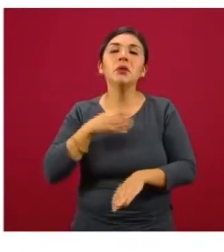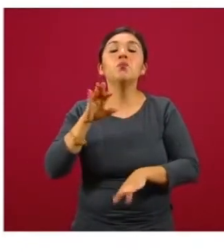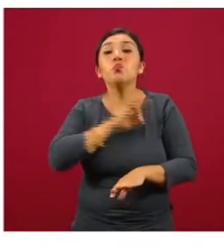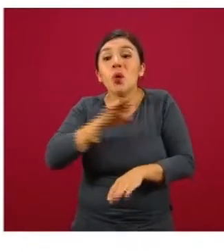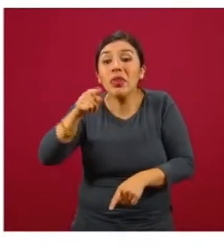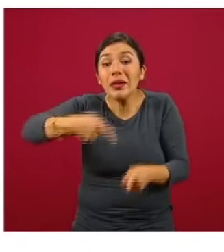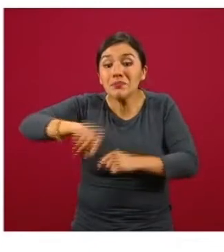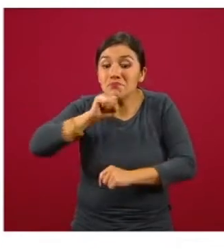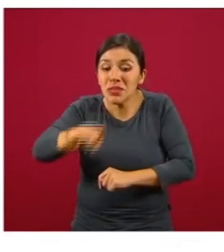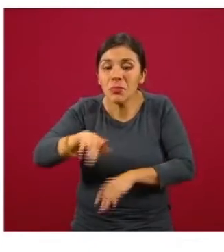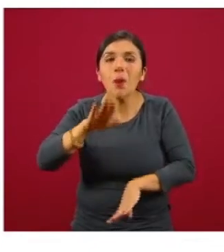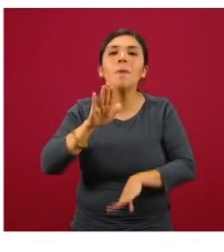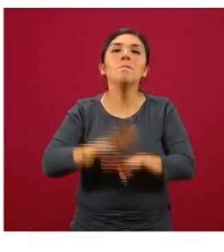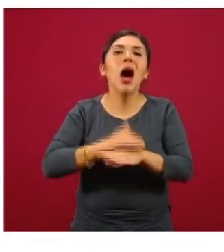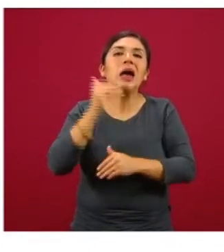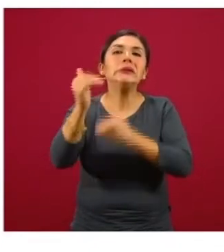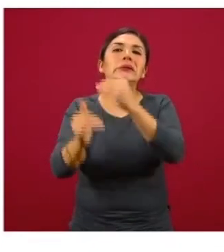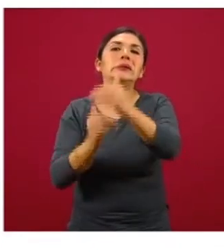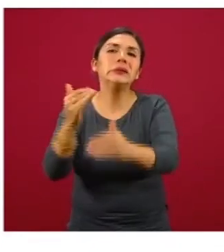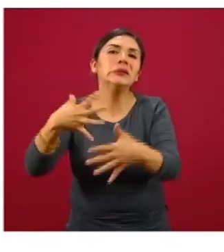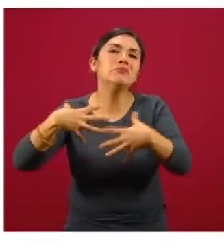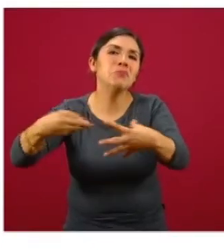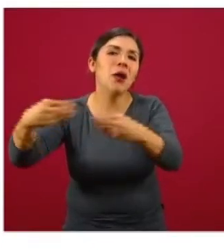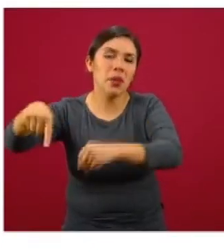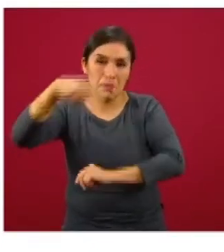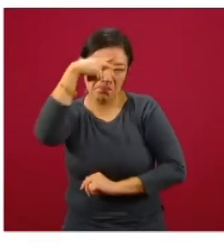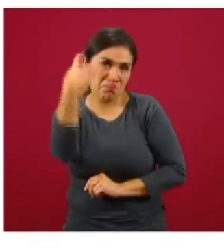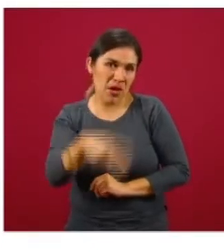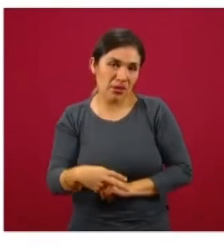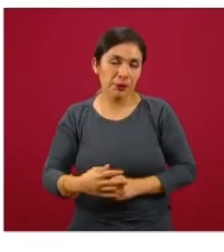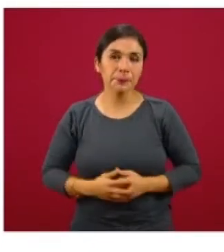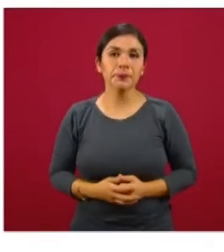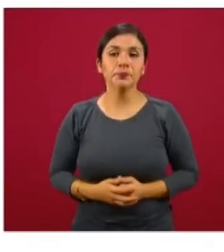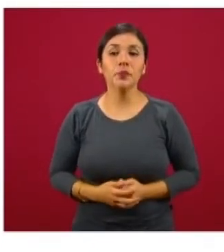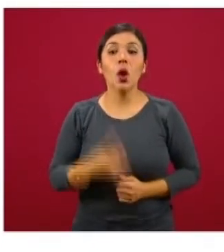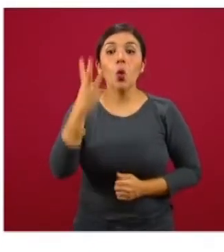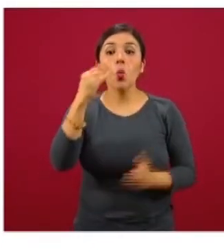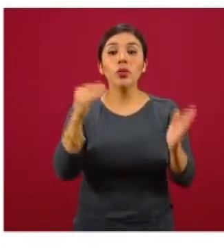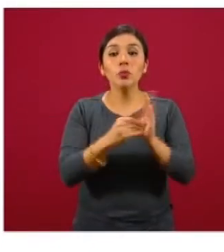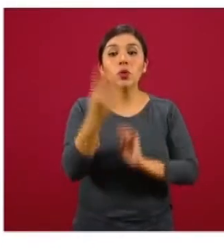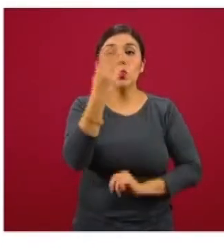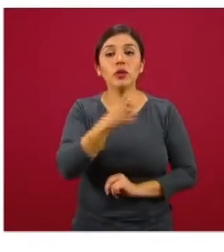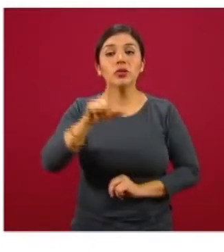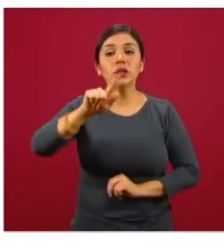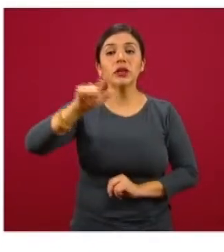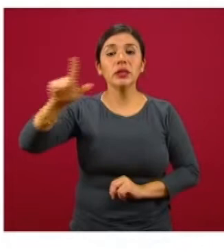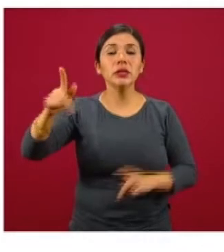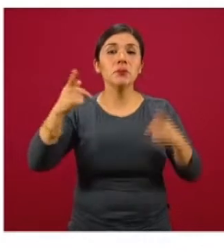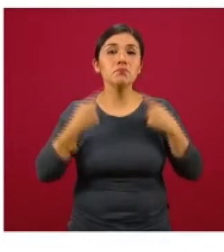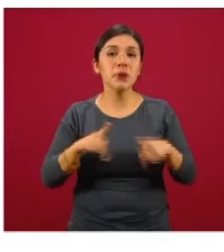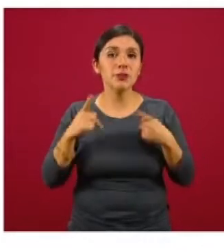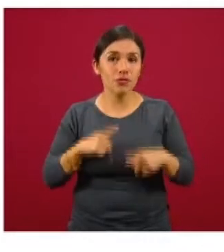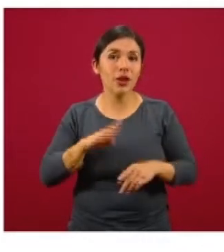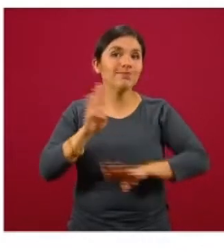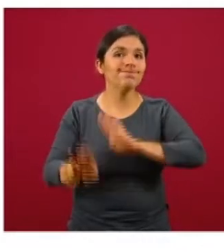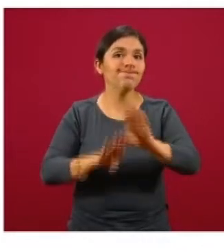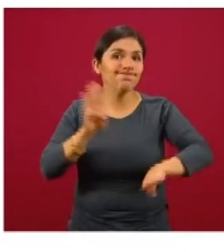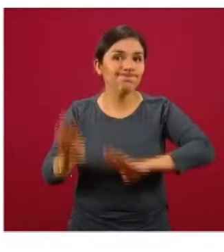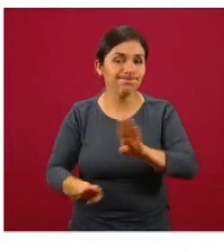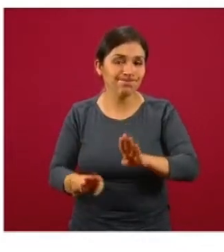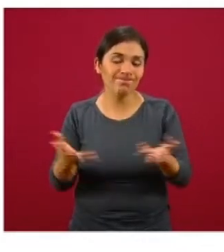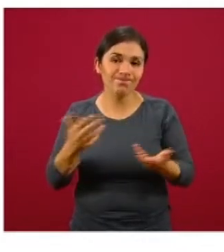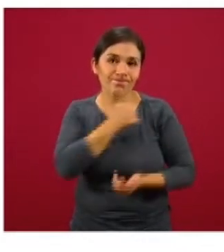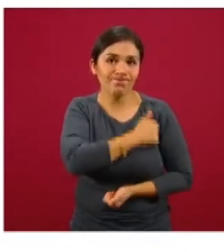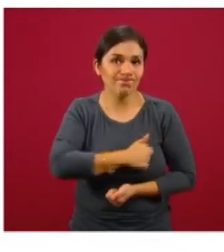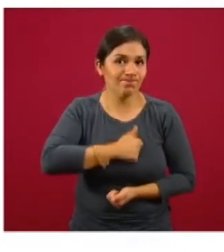la transmisión en México como tal. Cuatro mil 477 las defunciones que